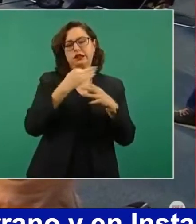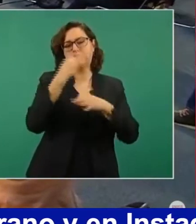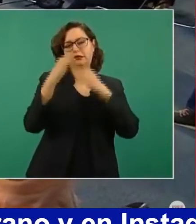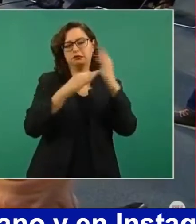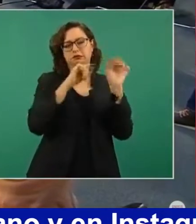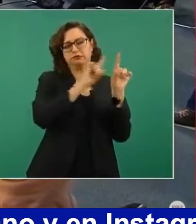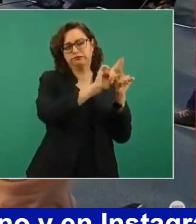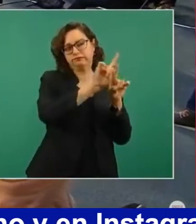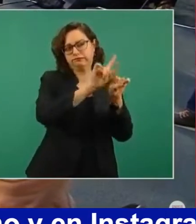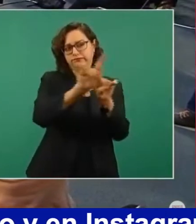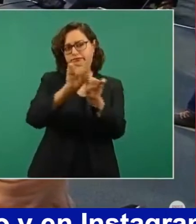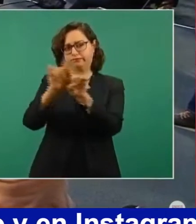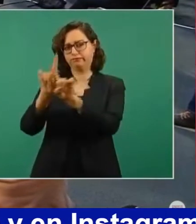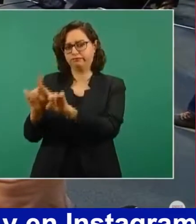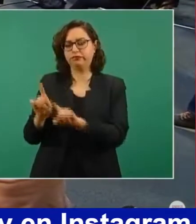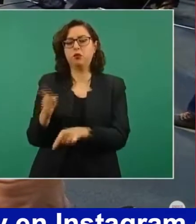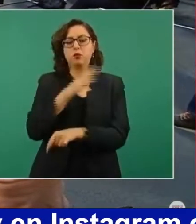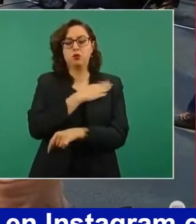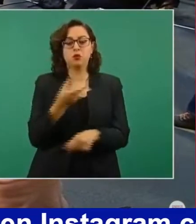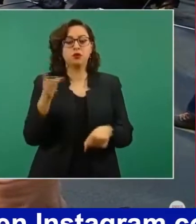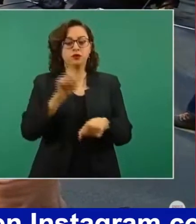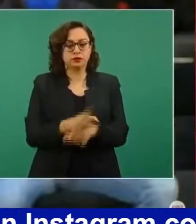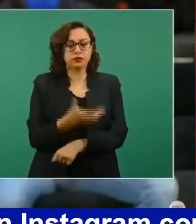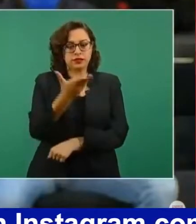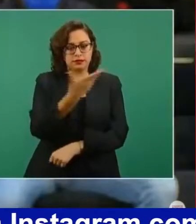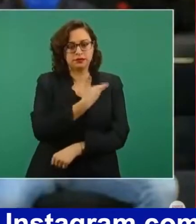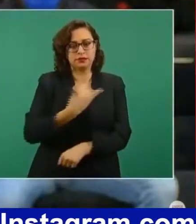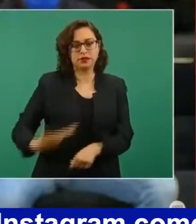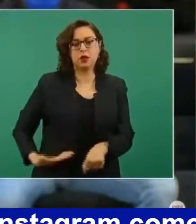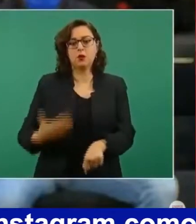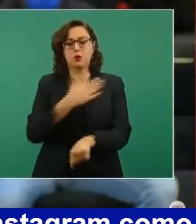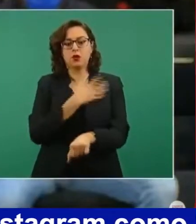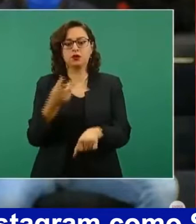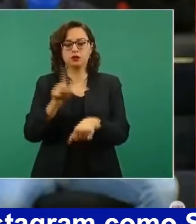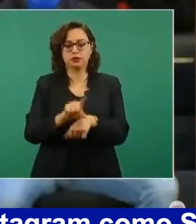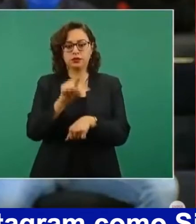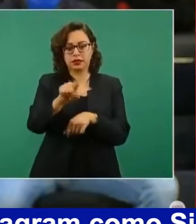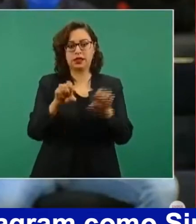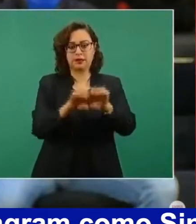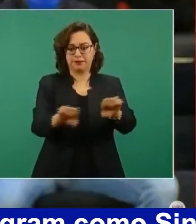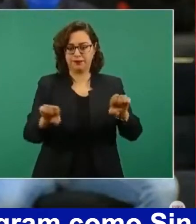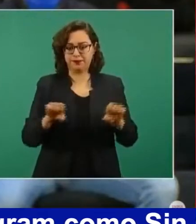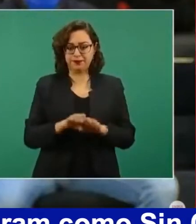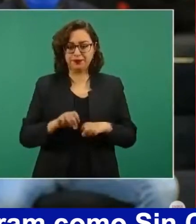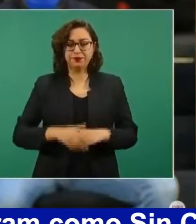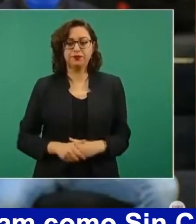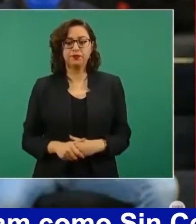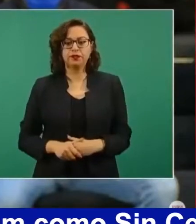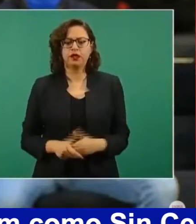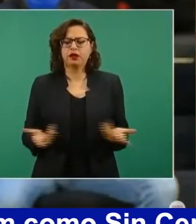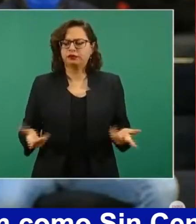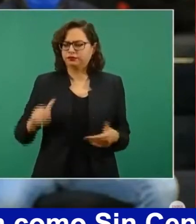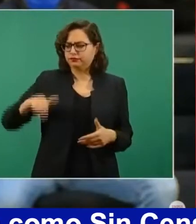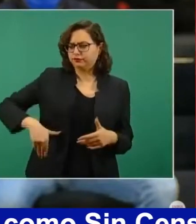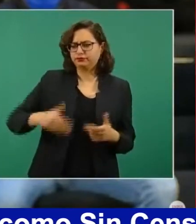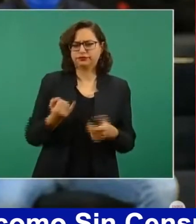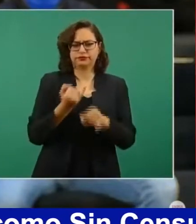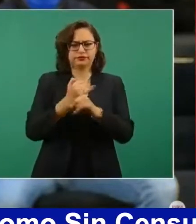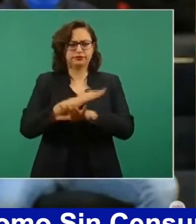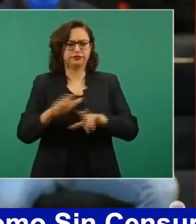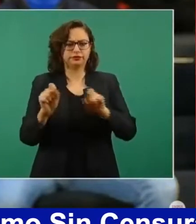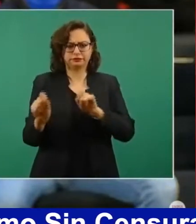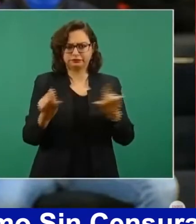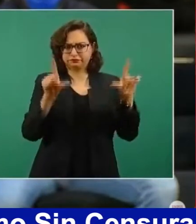Buenos días a a los integrantes del presidente. Presidente, bueno, viendo los datos que se dieron a conocer en este momento, la violencia